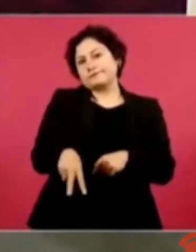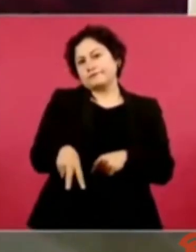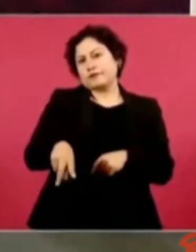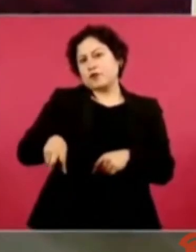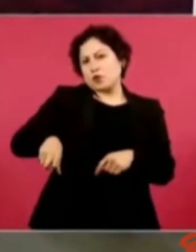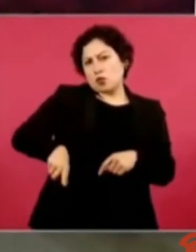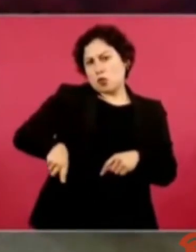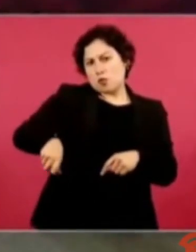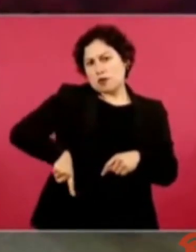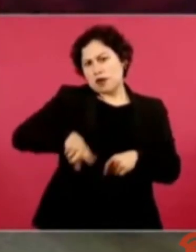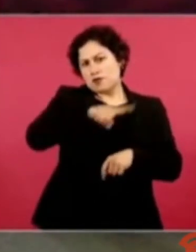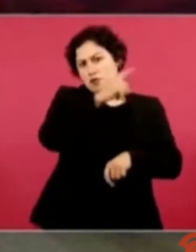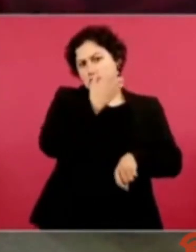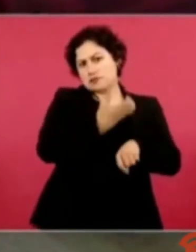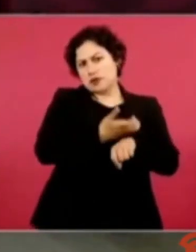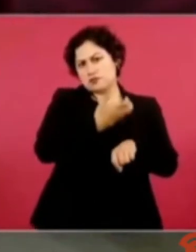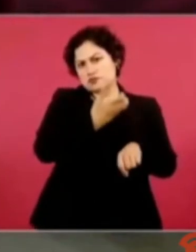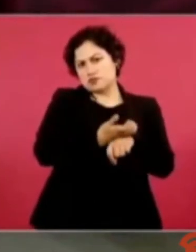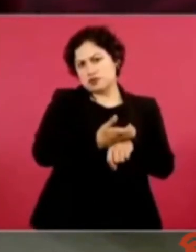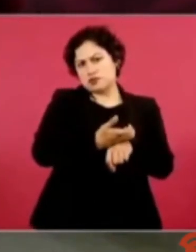de Estados Unidos.